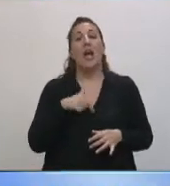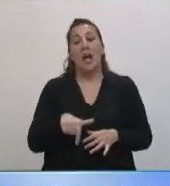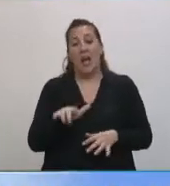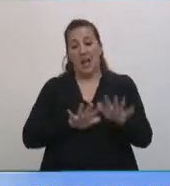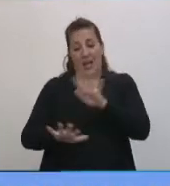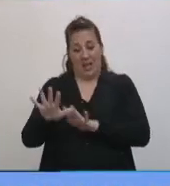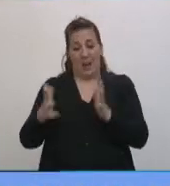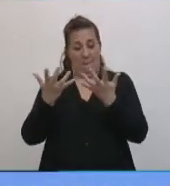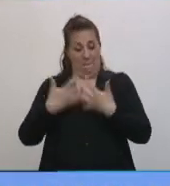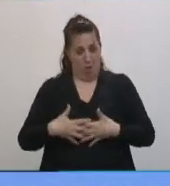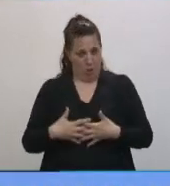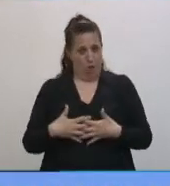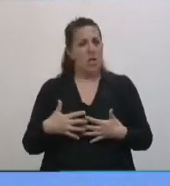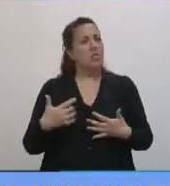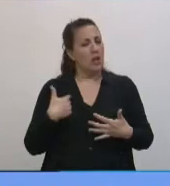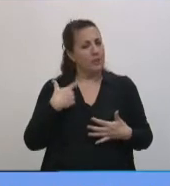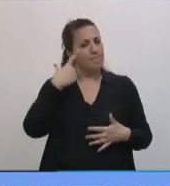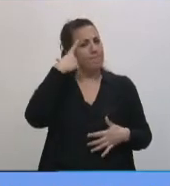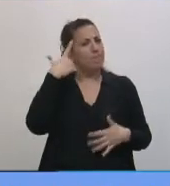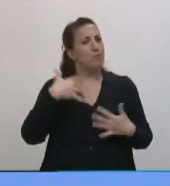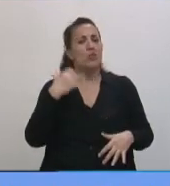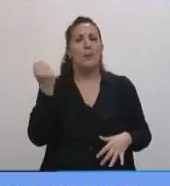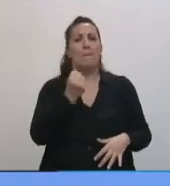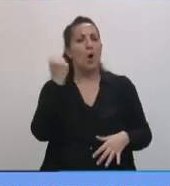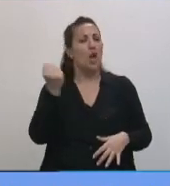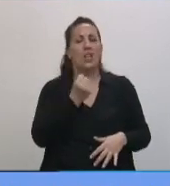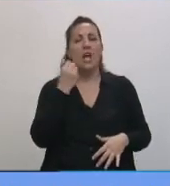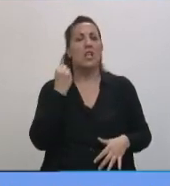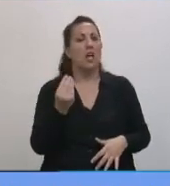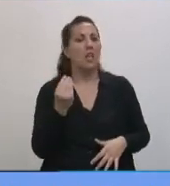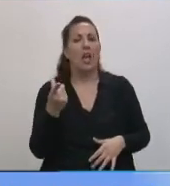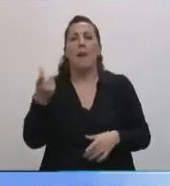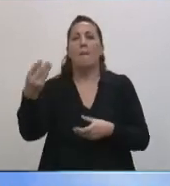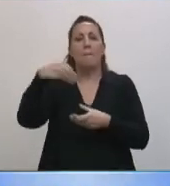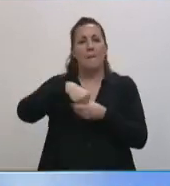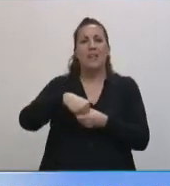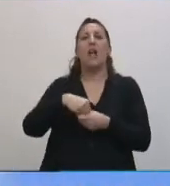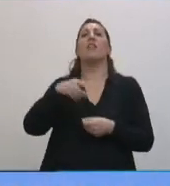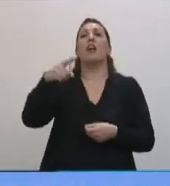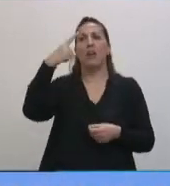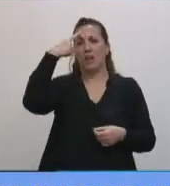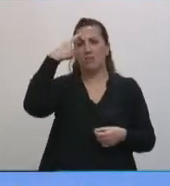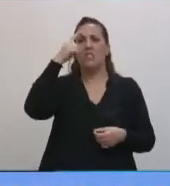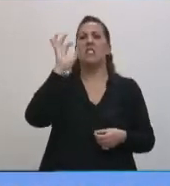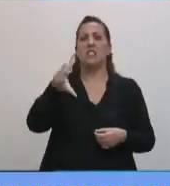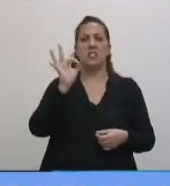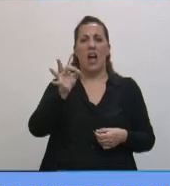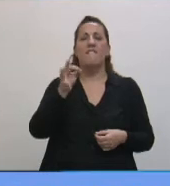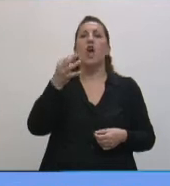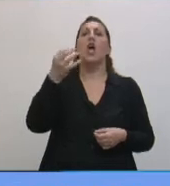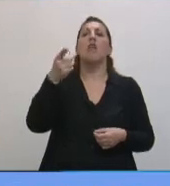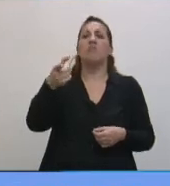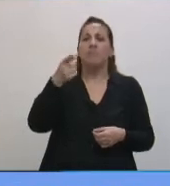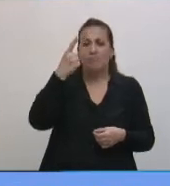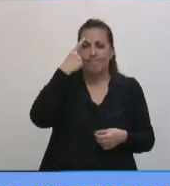le dimos mucha importancia a la participación de quienes tienen idoneidad y quienes tienen los conocimientos